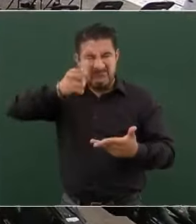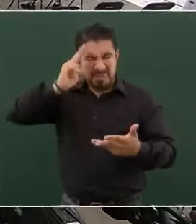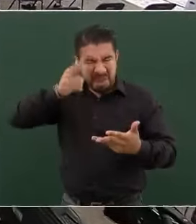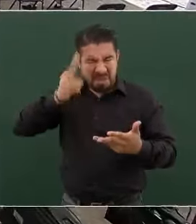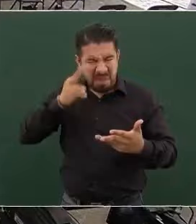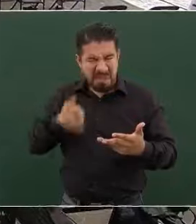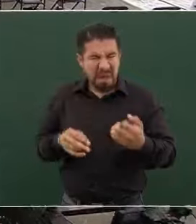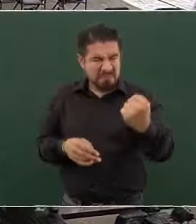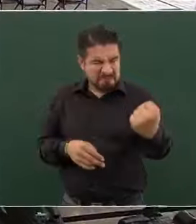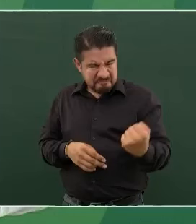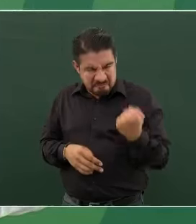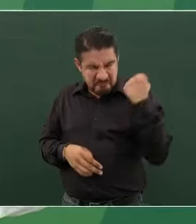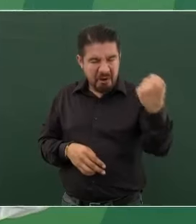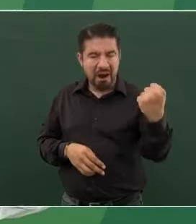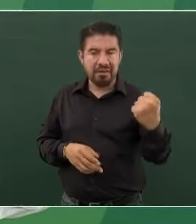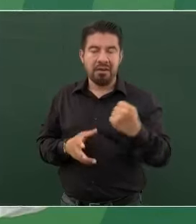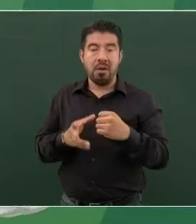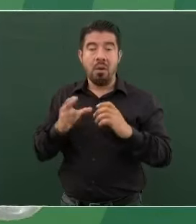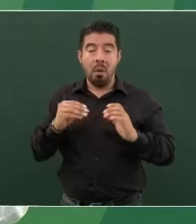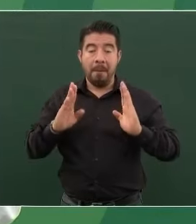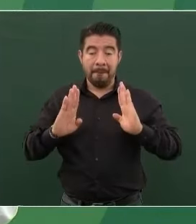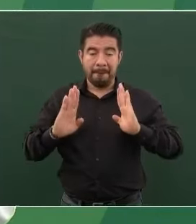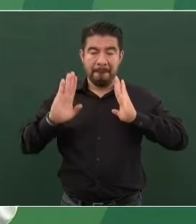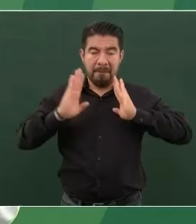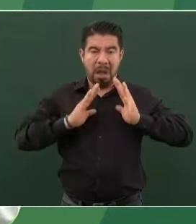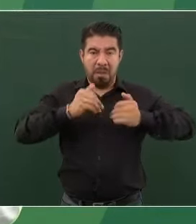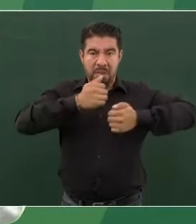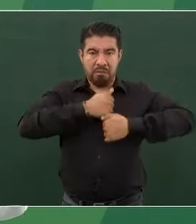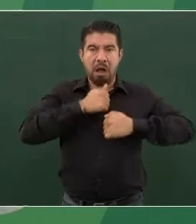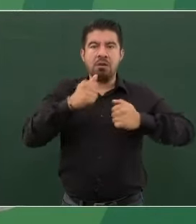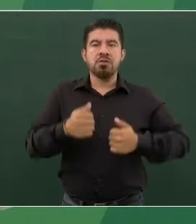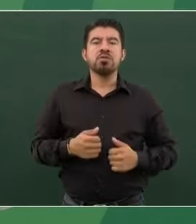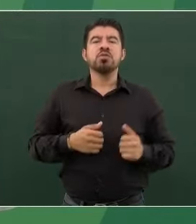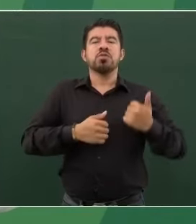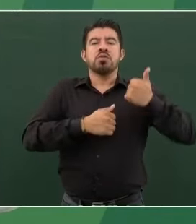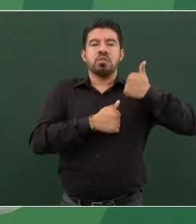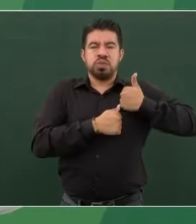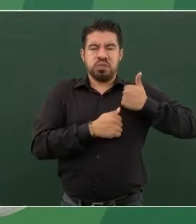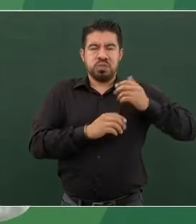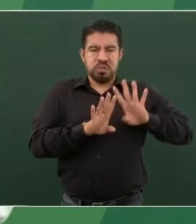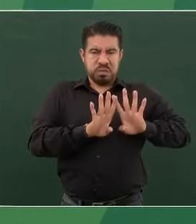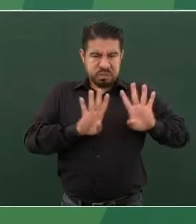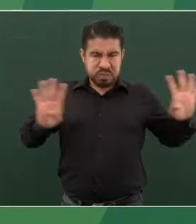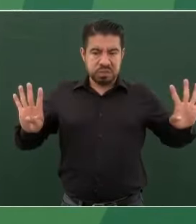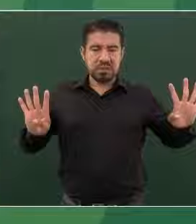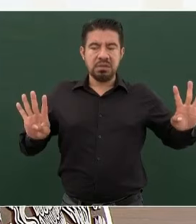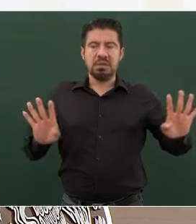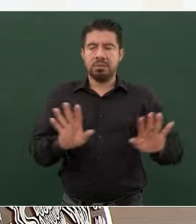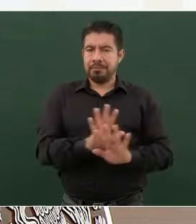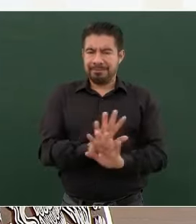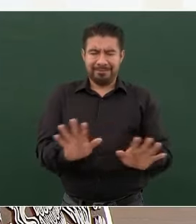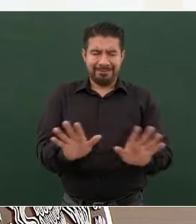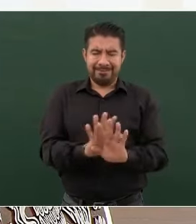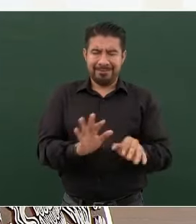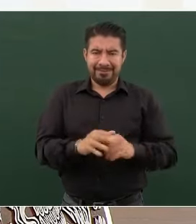hay que pensar en que la gente